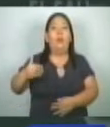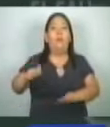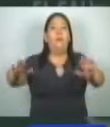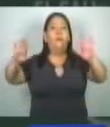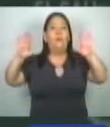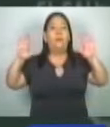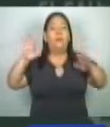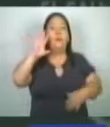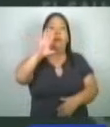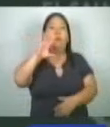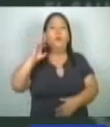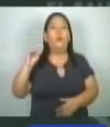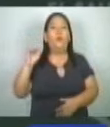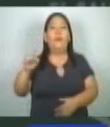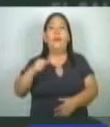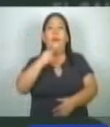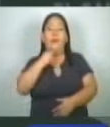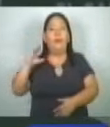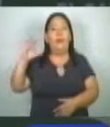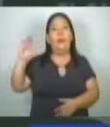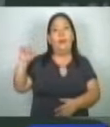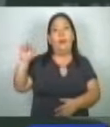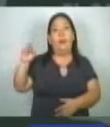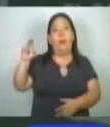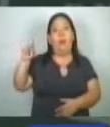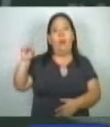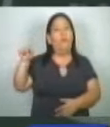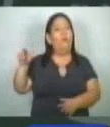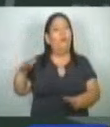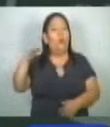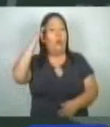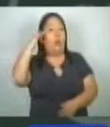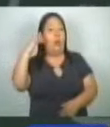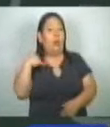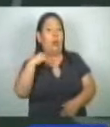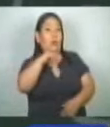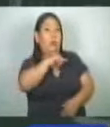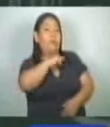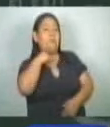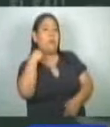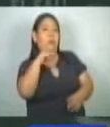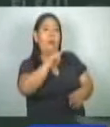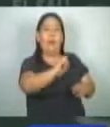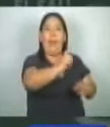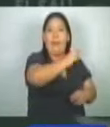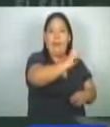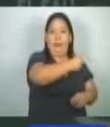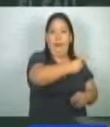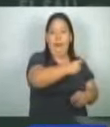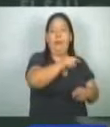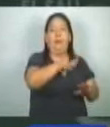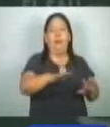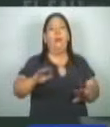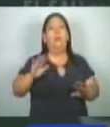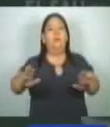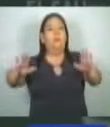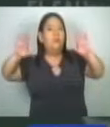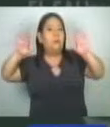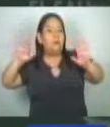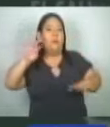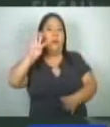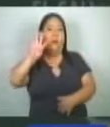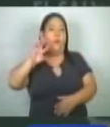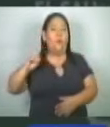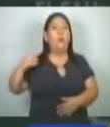permanecer en prisión Carlos Alejandro Salas Pérez, quien asesinó a su ex compañera de vida. Y a 40 años de cárcel fue la condena que